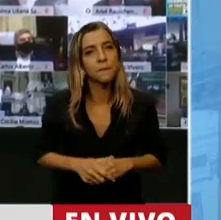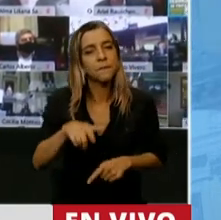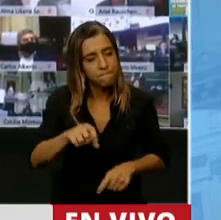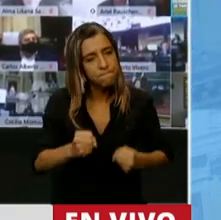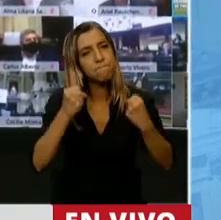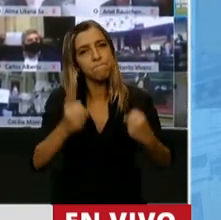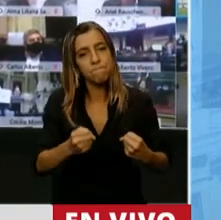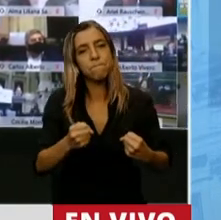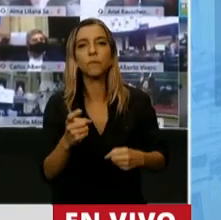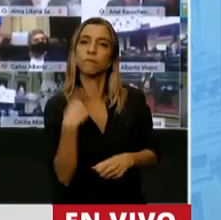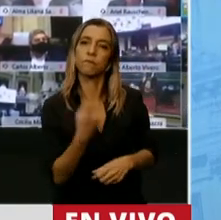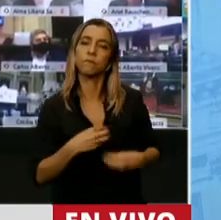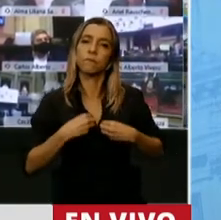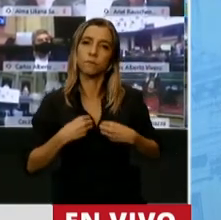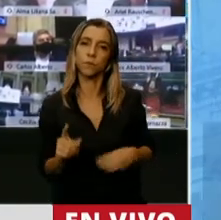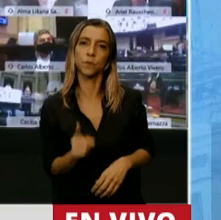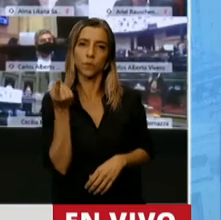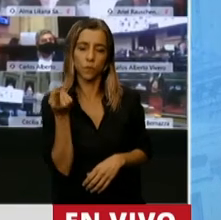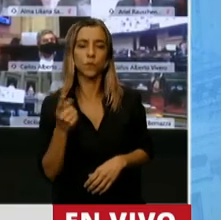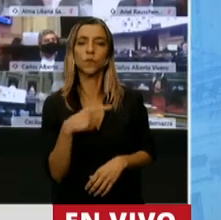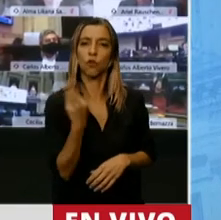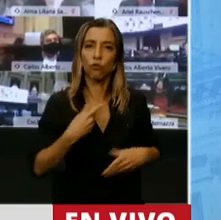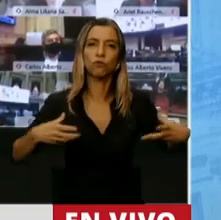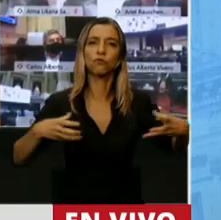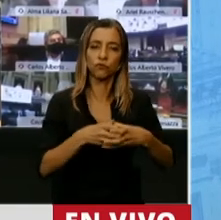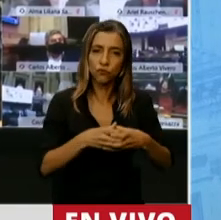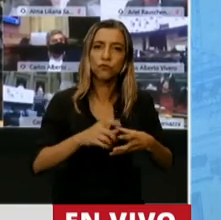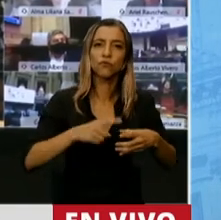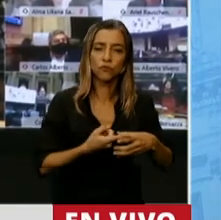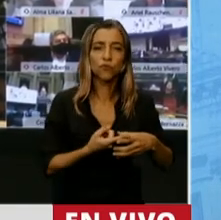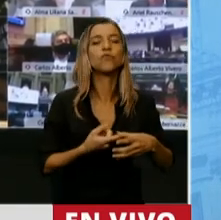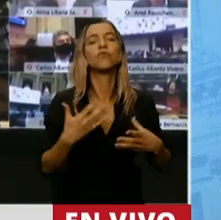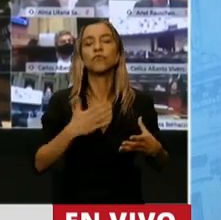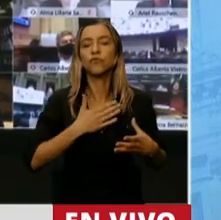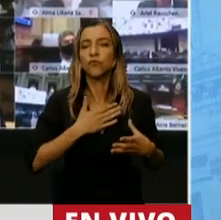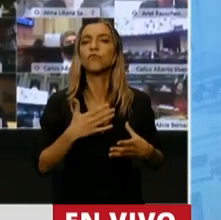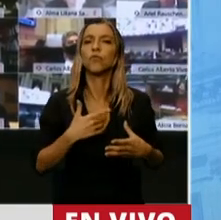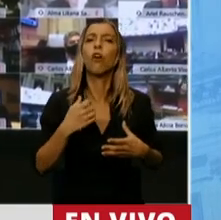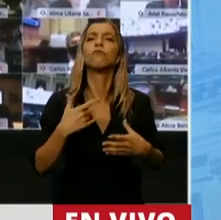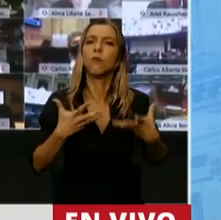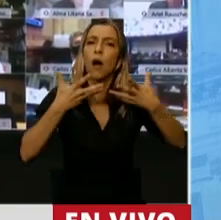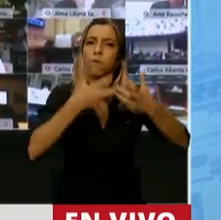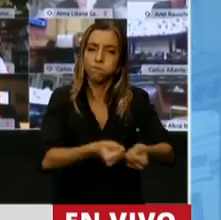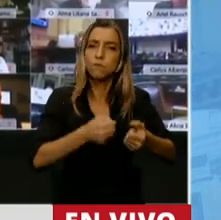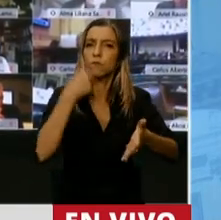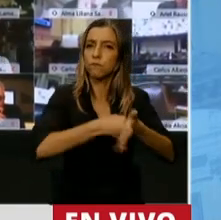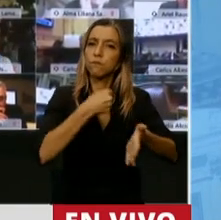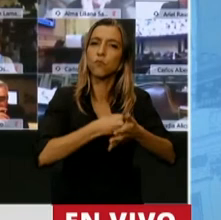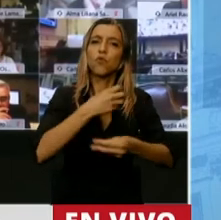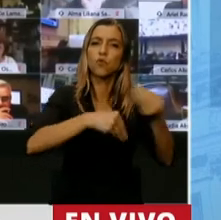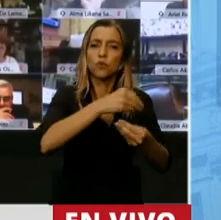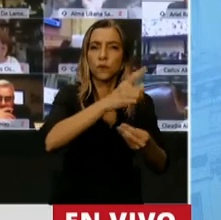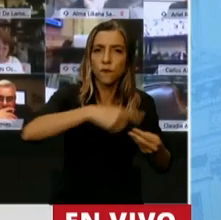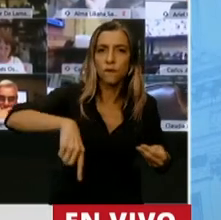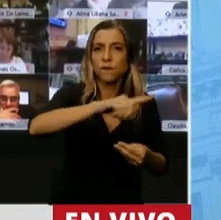Presidente, desde nuestro partido, el PT y el Frente de Izquierda de estar acompañando esa heroica lucha que están dando esas familias